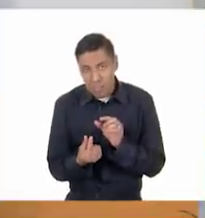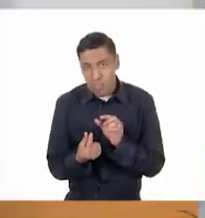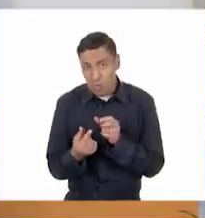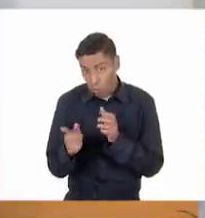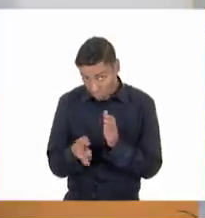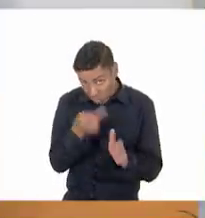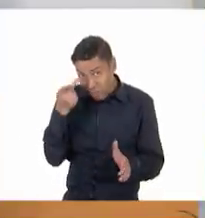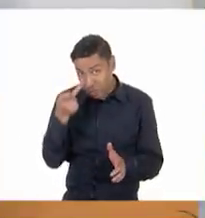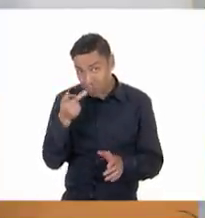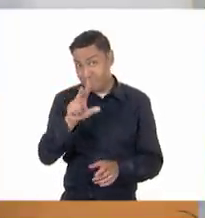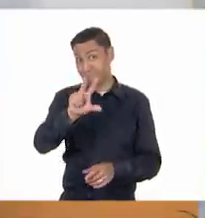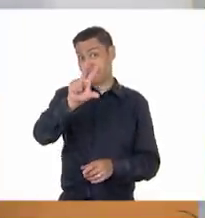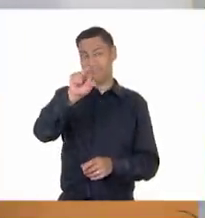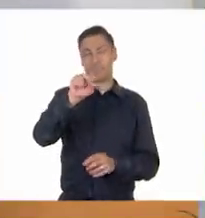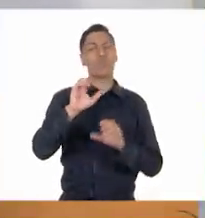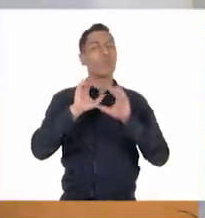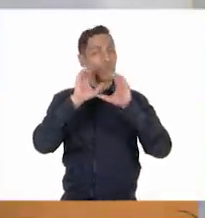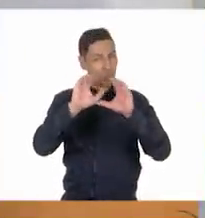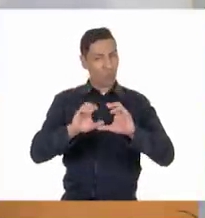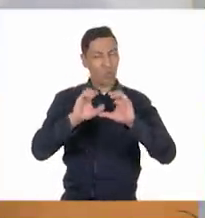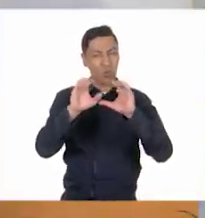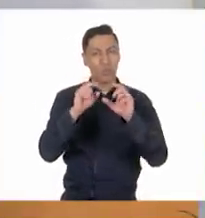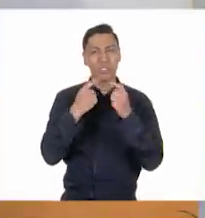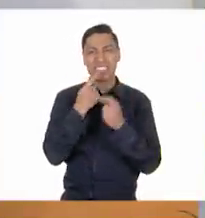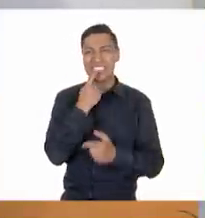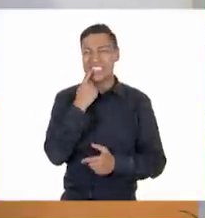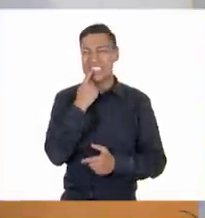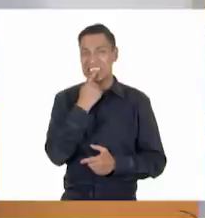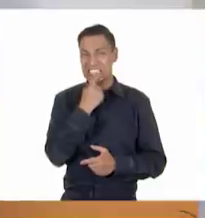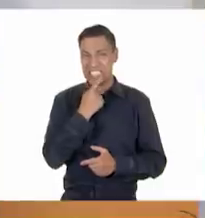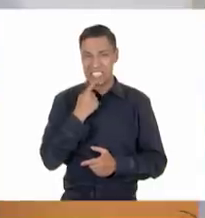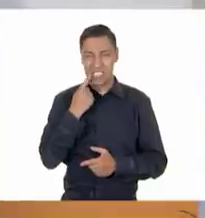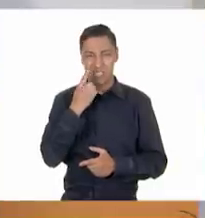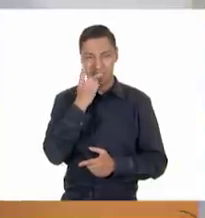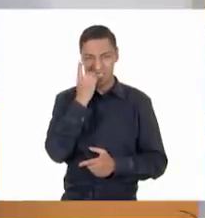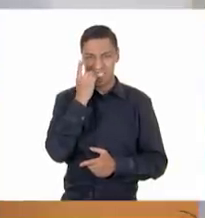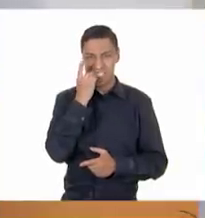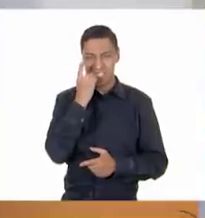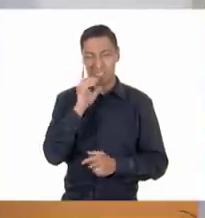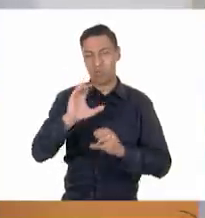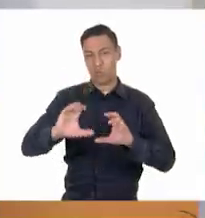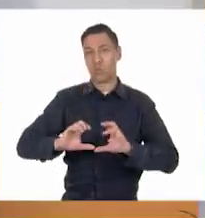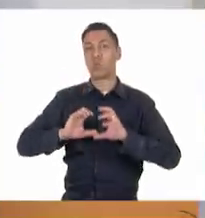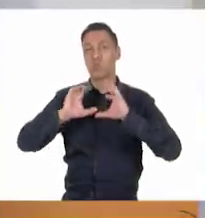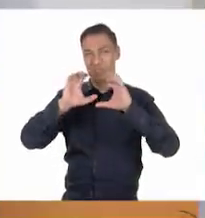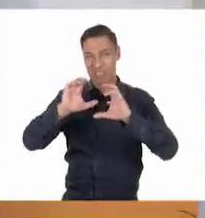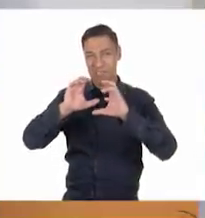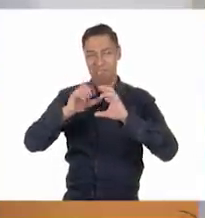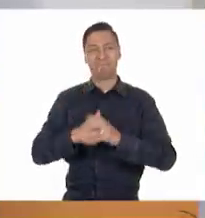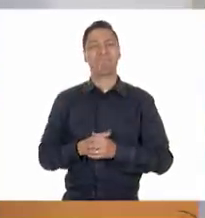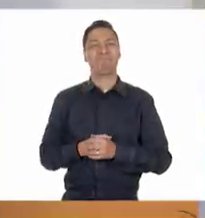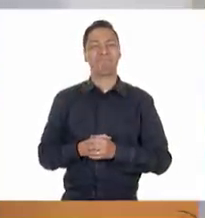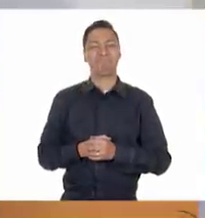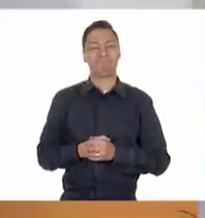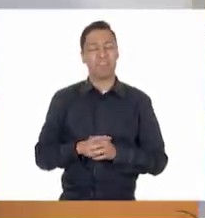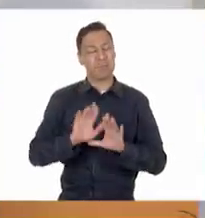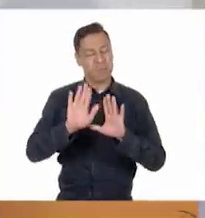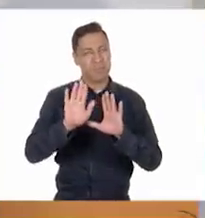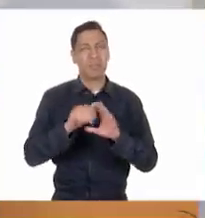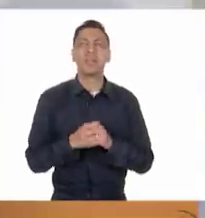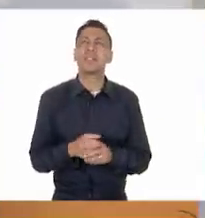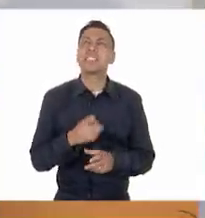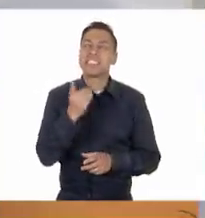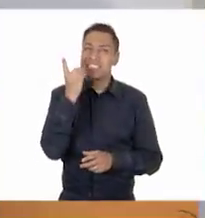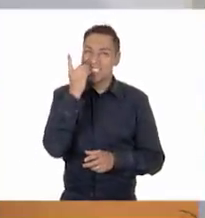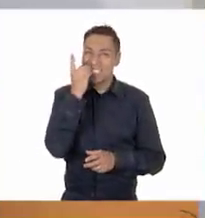mencionamos para que nuestras alumnas y alumnos tomen muy en cuenta esto y le den todavía más cuidado a sus dientes. Muy Pero platicando más de